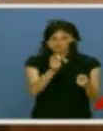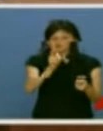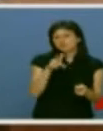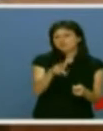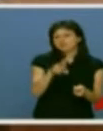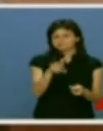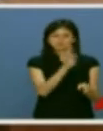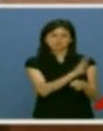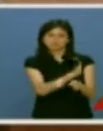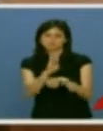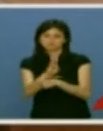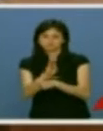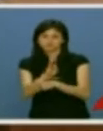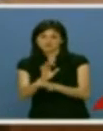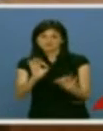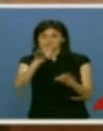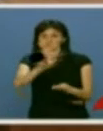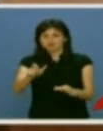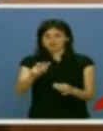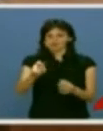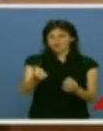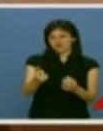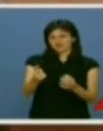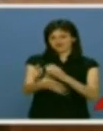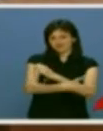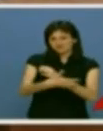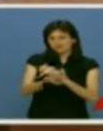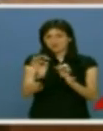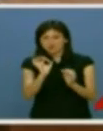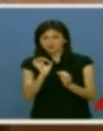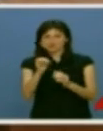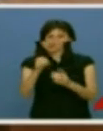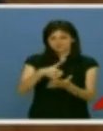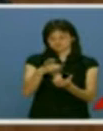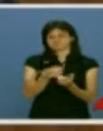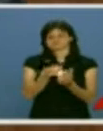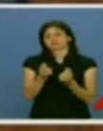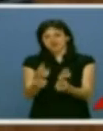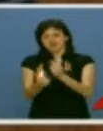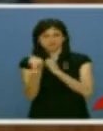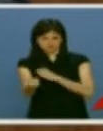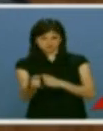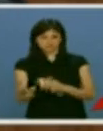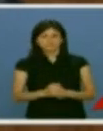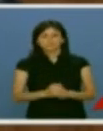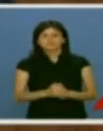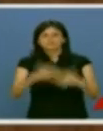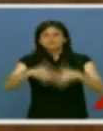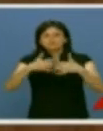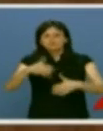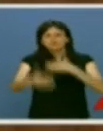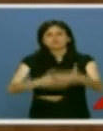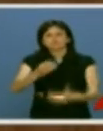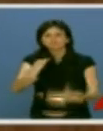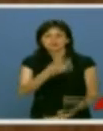de derechos, especialmente a los más desfavorecidos. Ese modelo funcionó bien y sigue funcionando bien, a